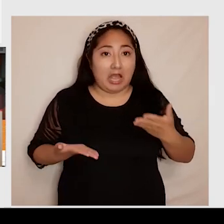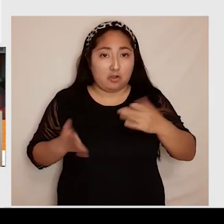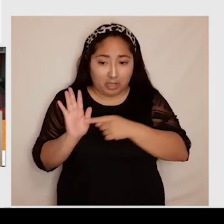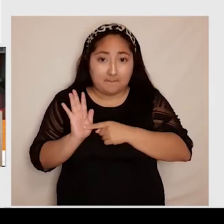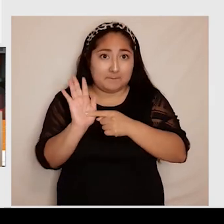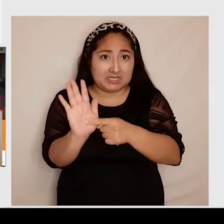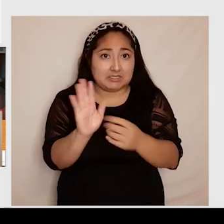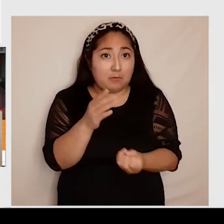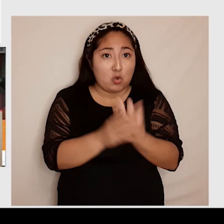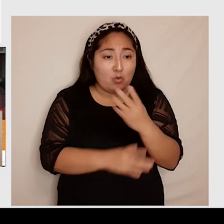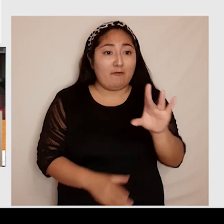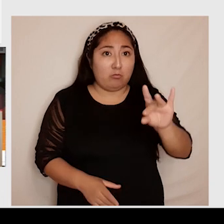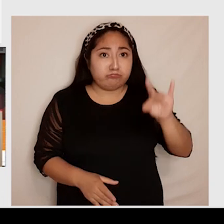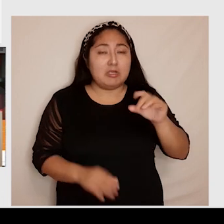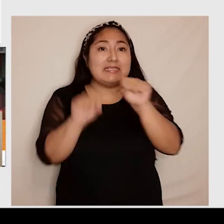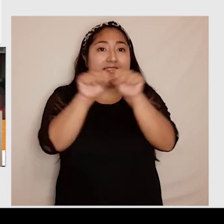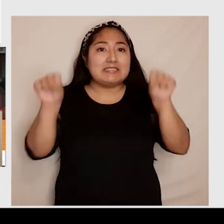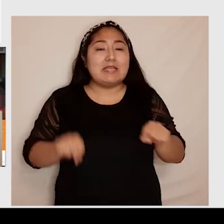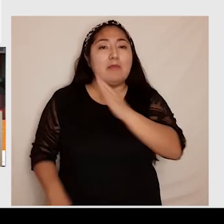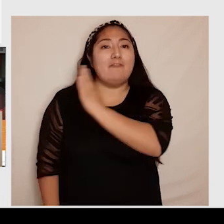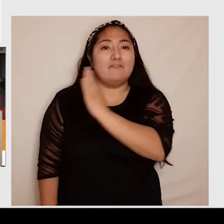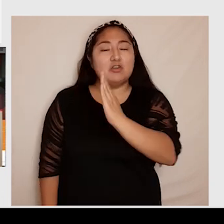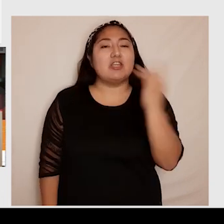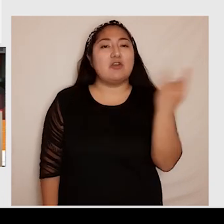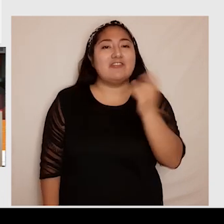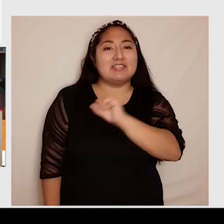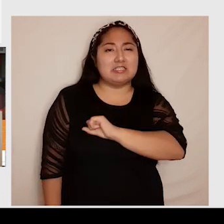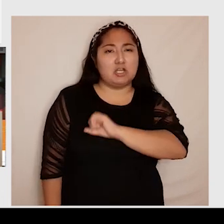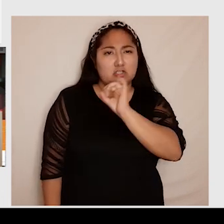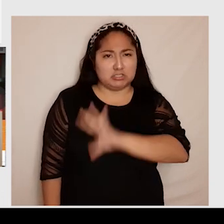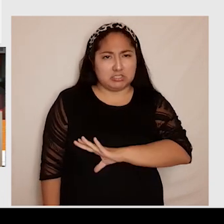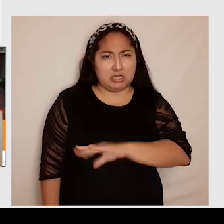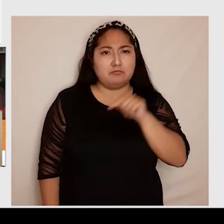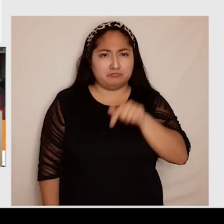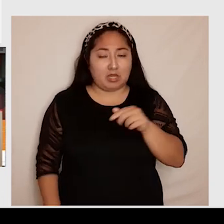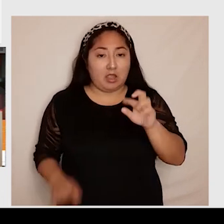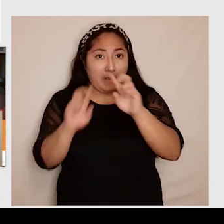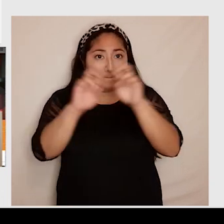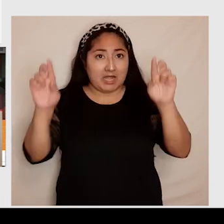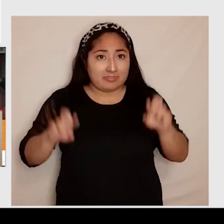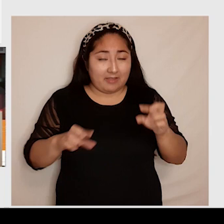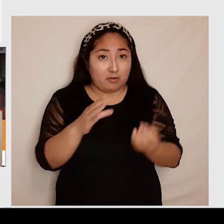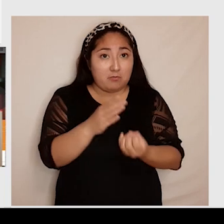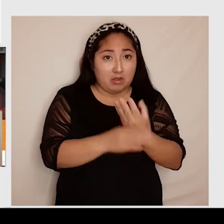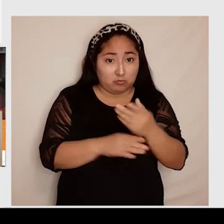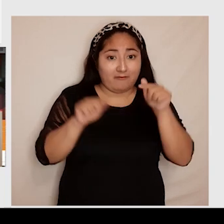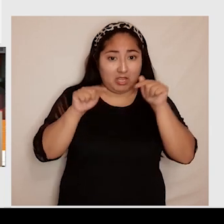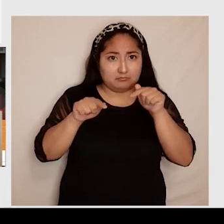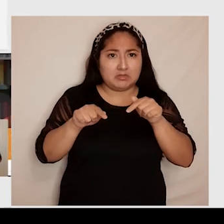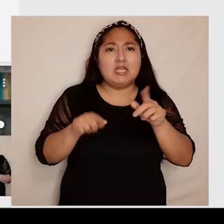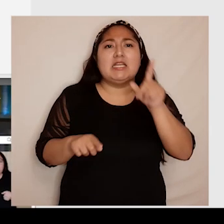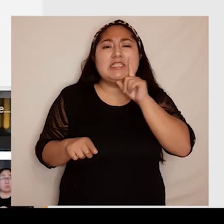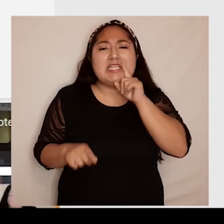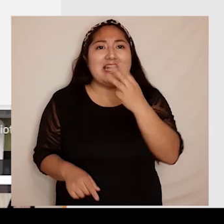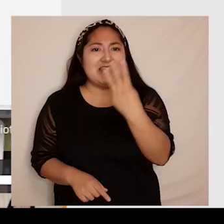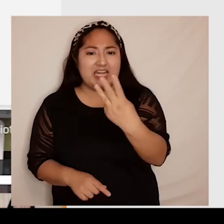descubridor del sistema de bibliotecas USACH. La página de inicio del nuevo descubridor se encuentra dividida en tres